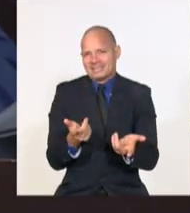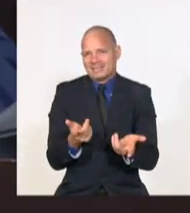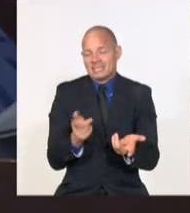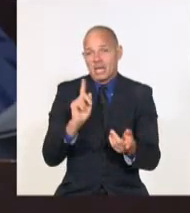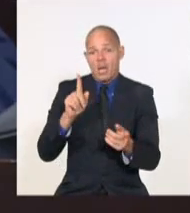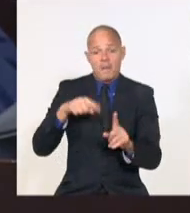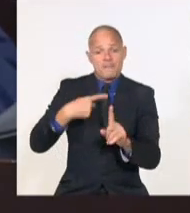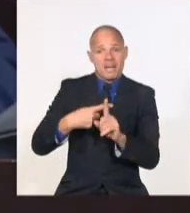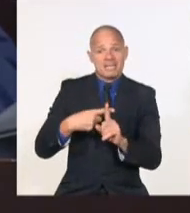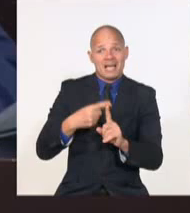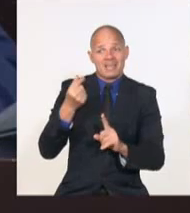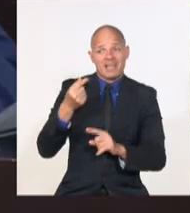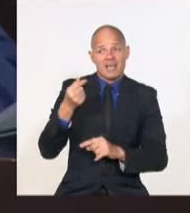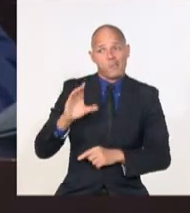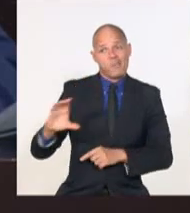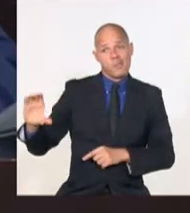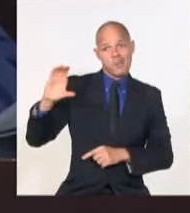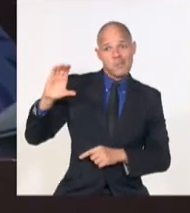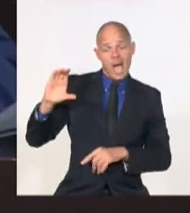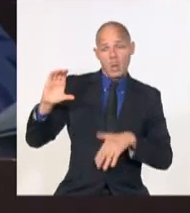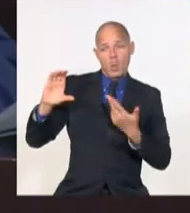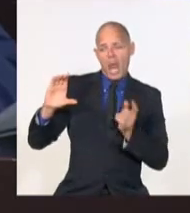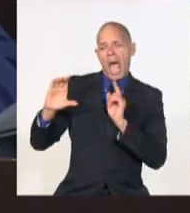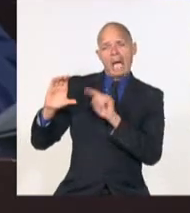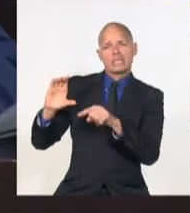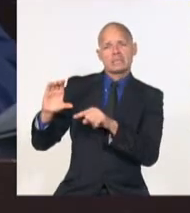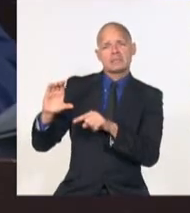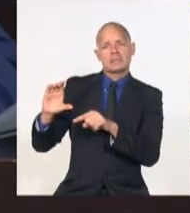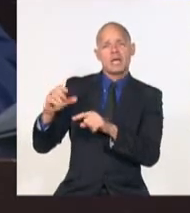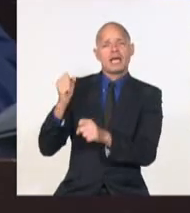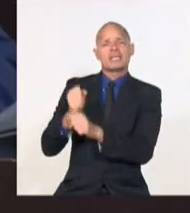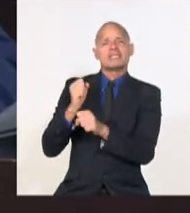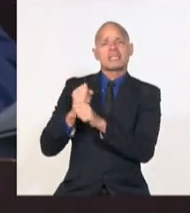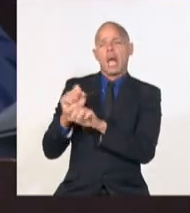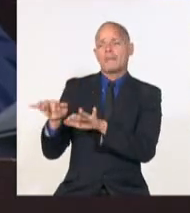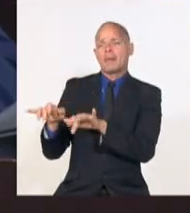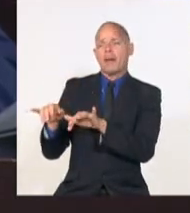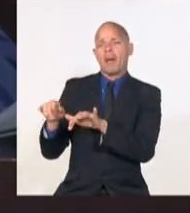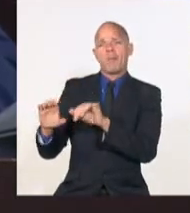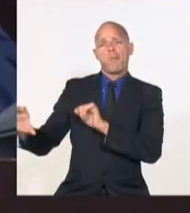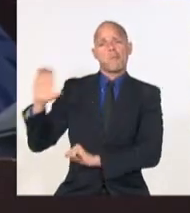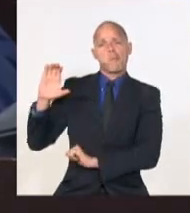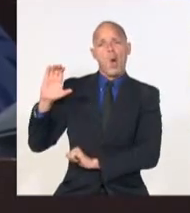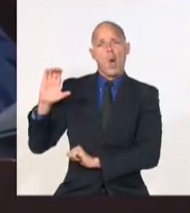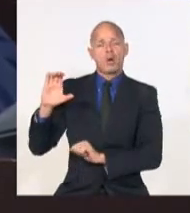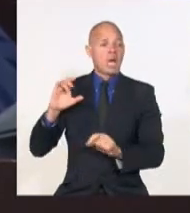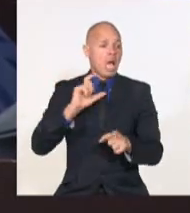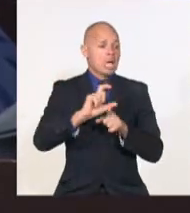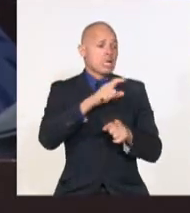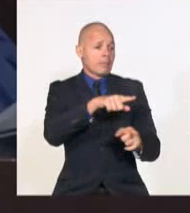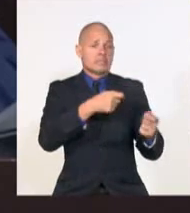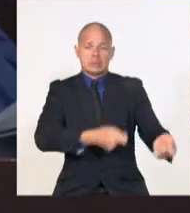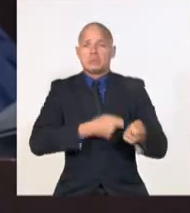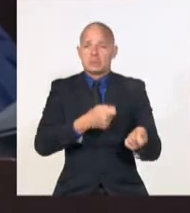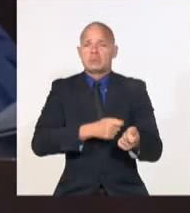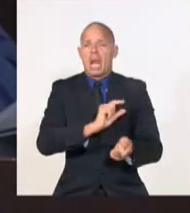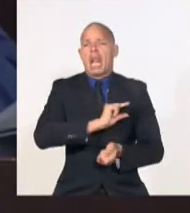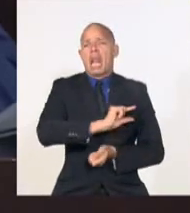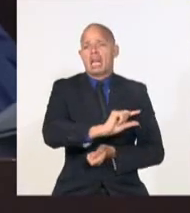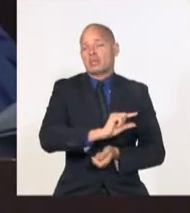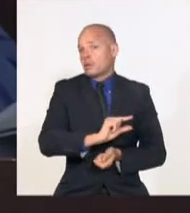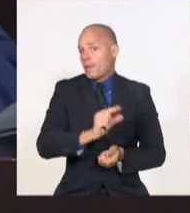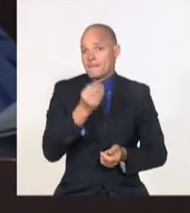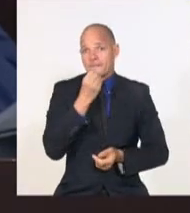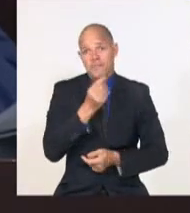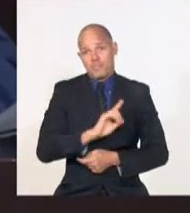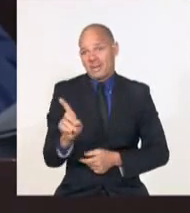donde están, en lo que es improductivo. Entonces, ahí tiene que haber un redimensionamiento estructural. Y la otra consecuencia estructural